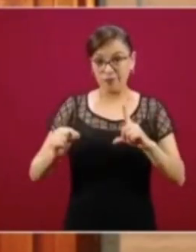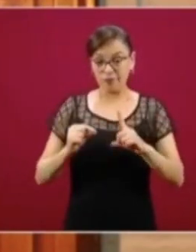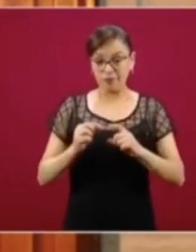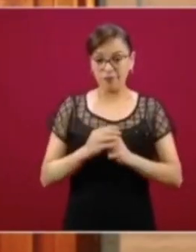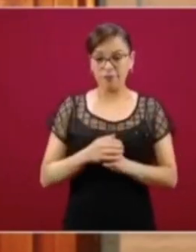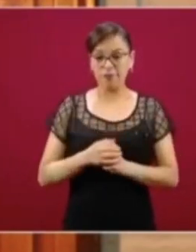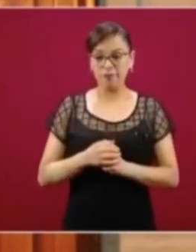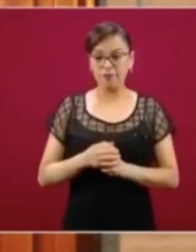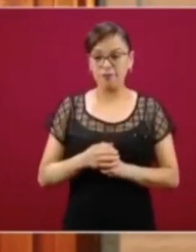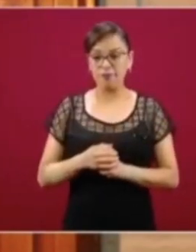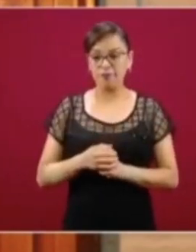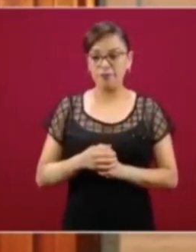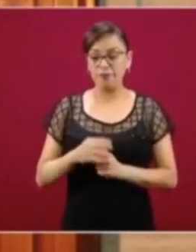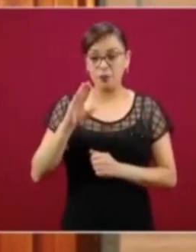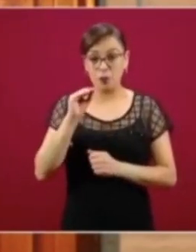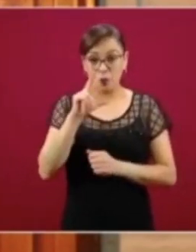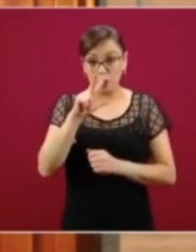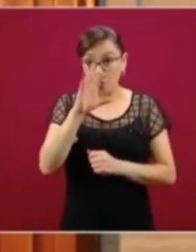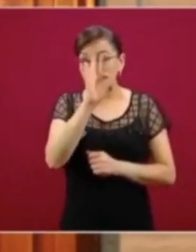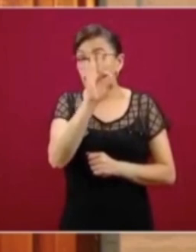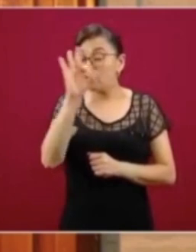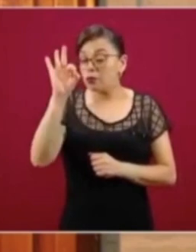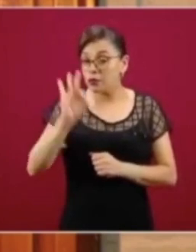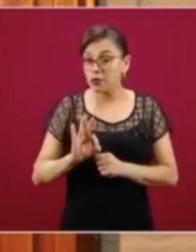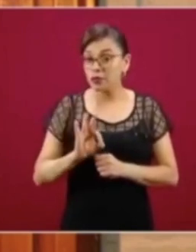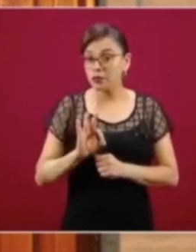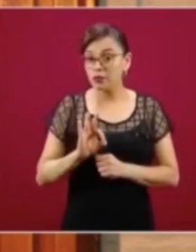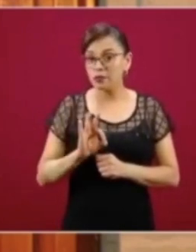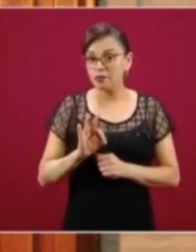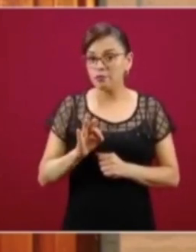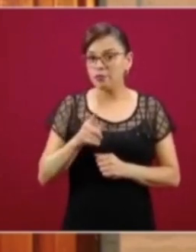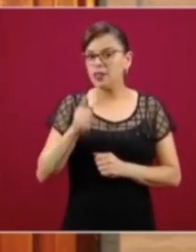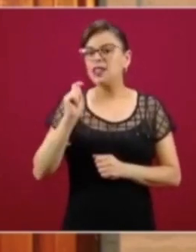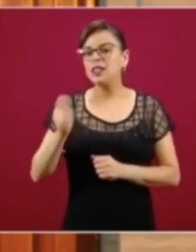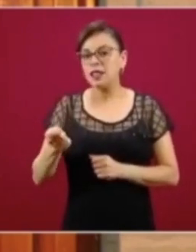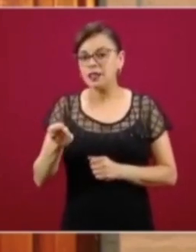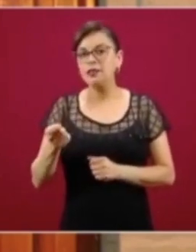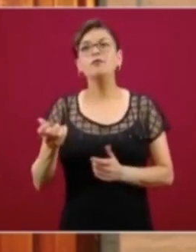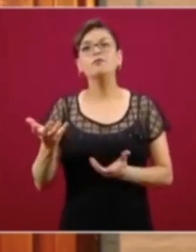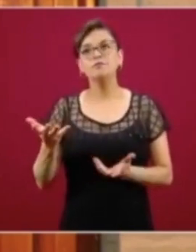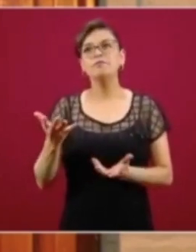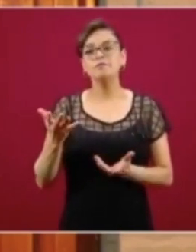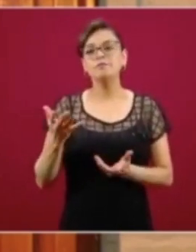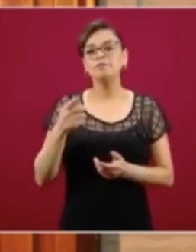el 98 por ciento es el mundo rural de México,